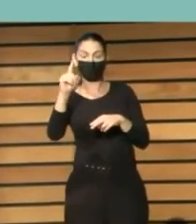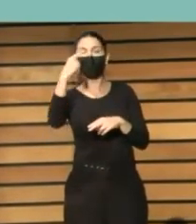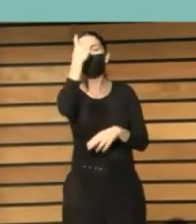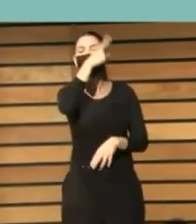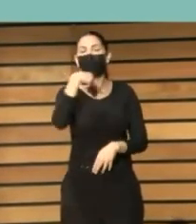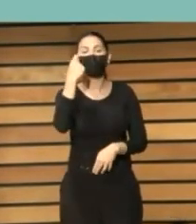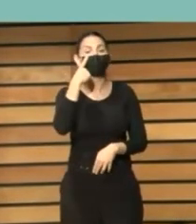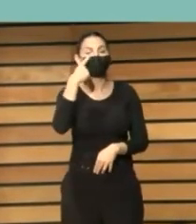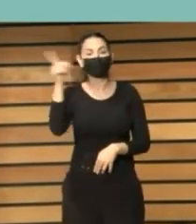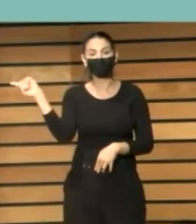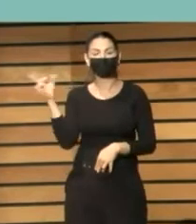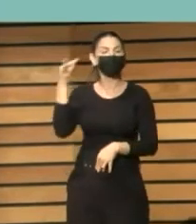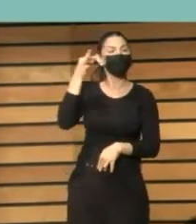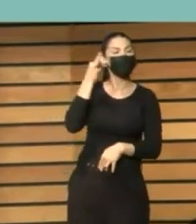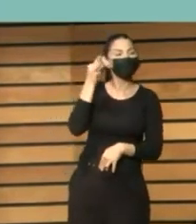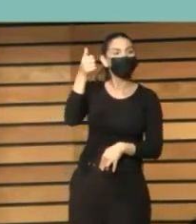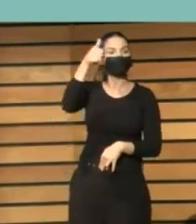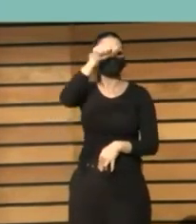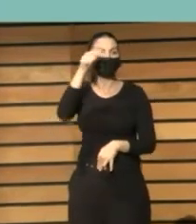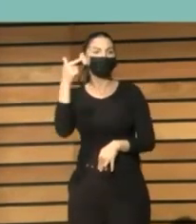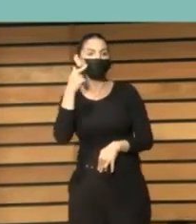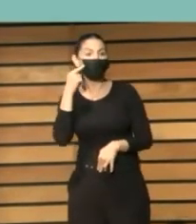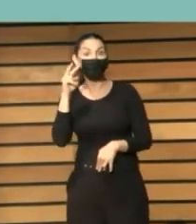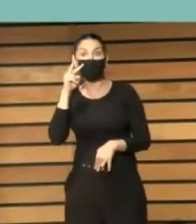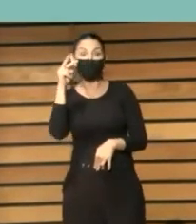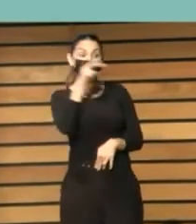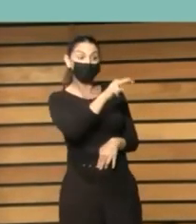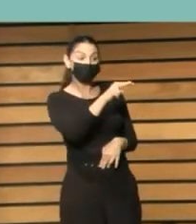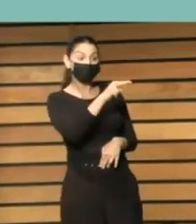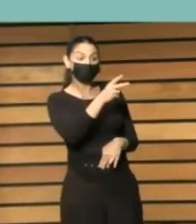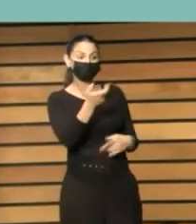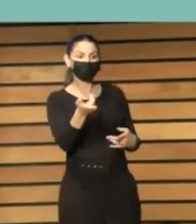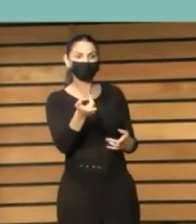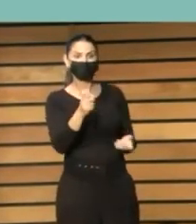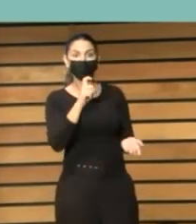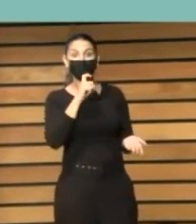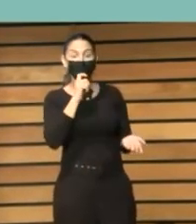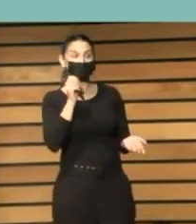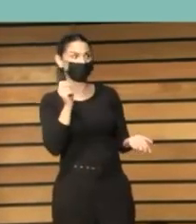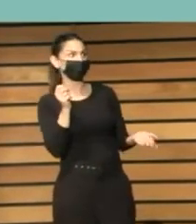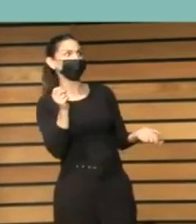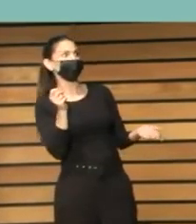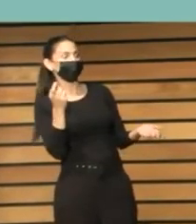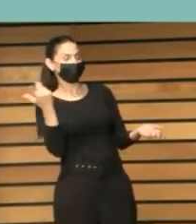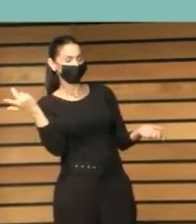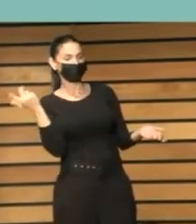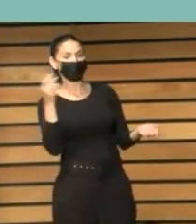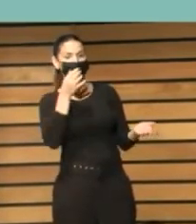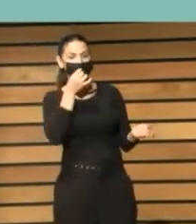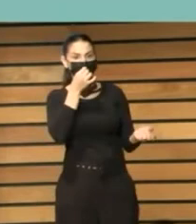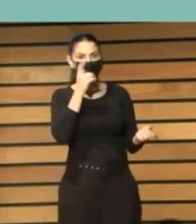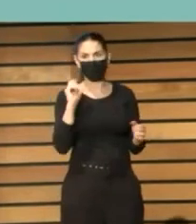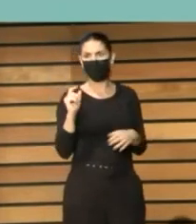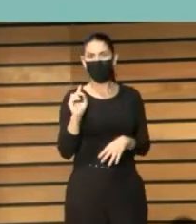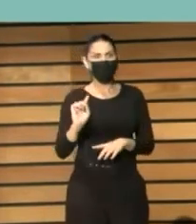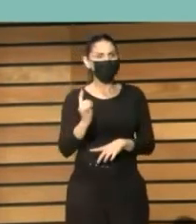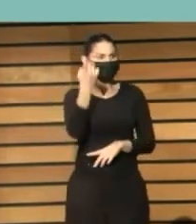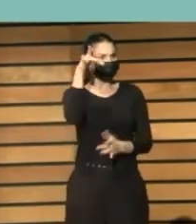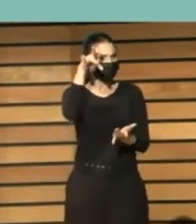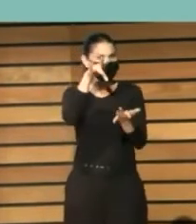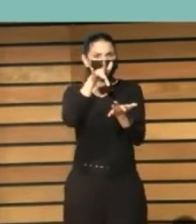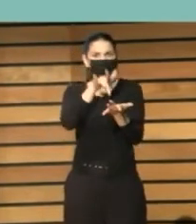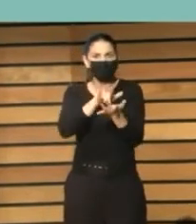de esos chicos y esas chicas que miran hacia Amparito la primera vez que Amparito vino a la biblioteca tenía 83 años